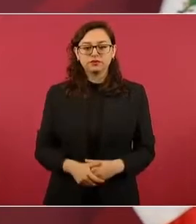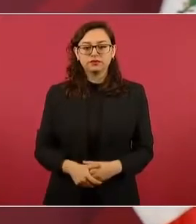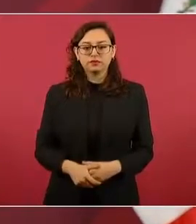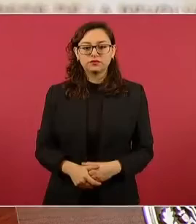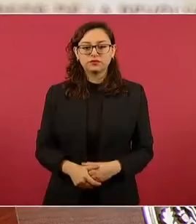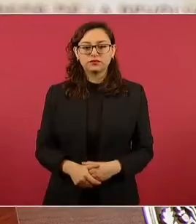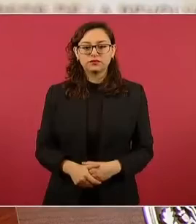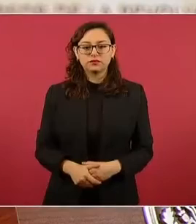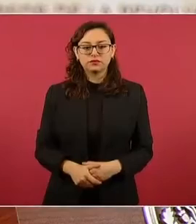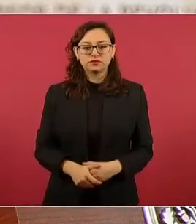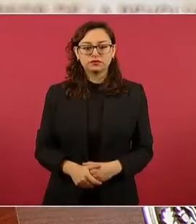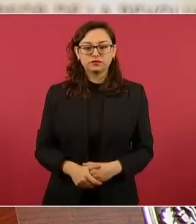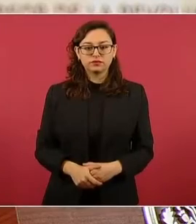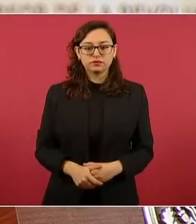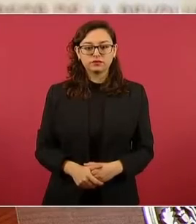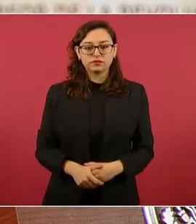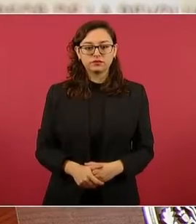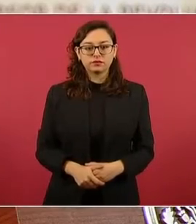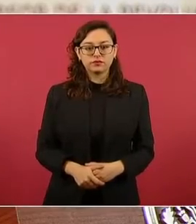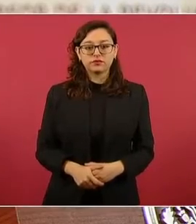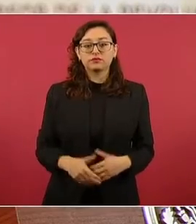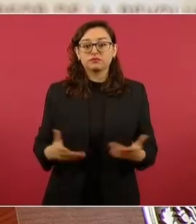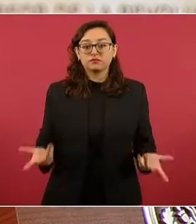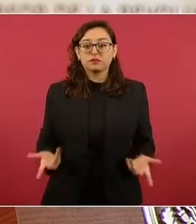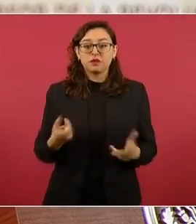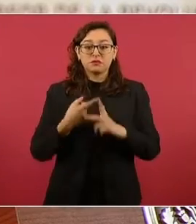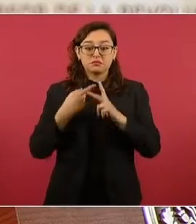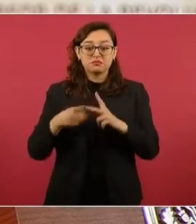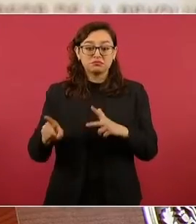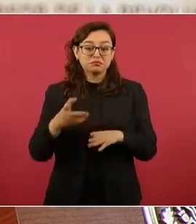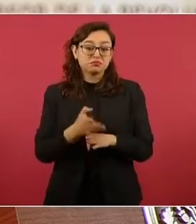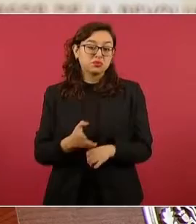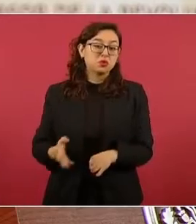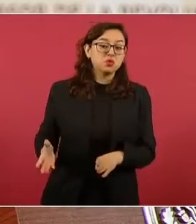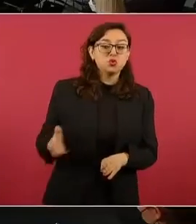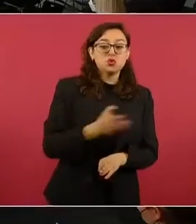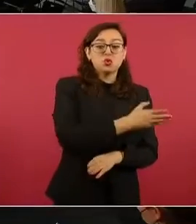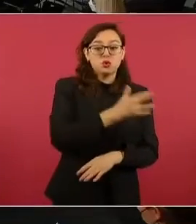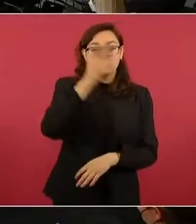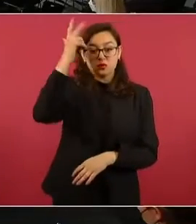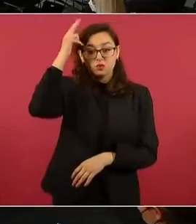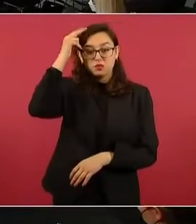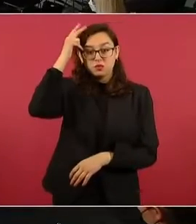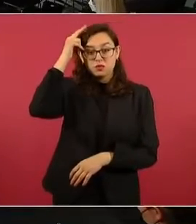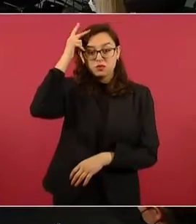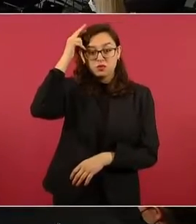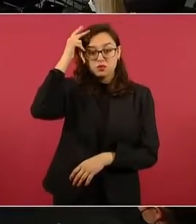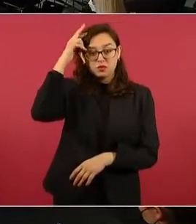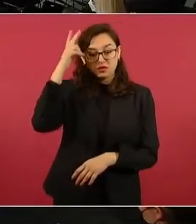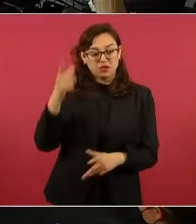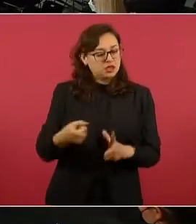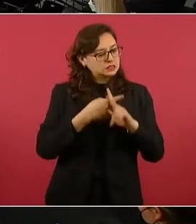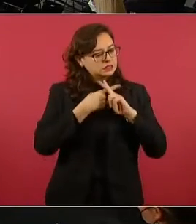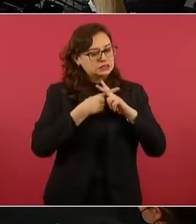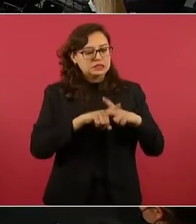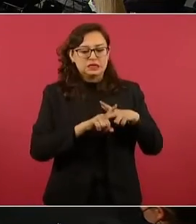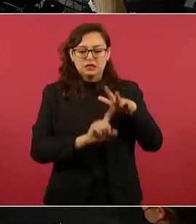consolidó Porfirio Díaz, él le puso los cimientos,